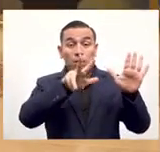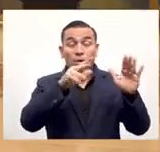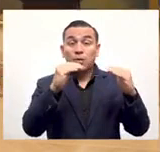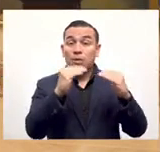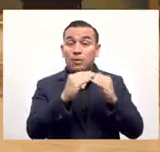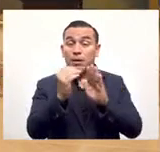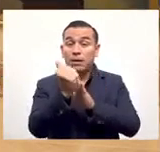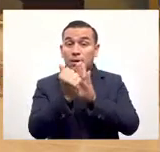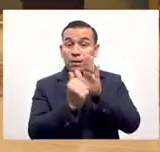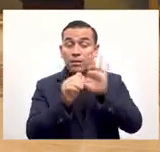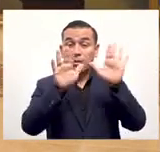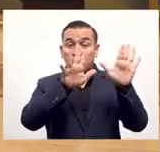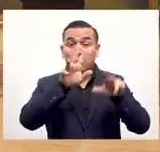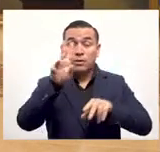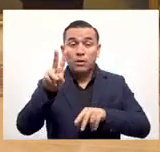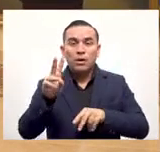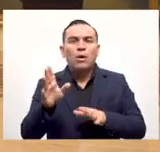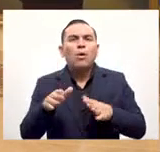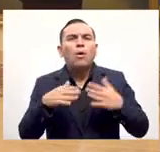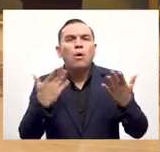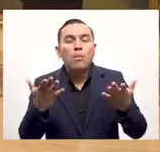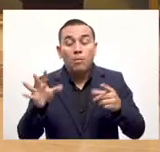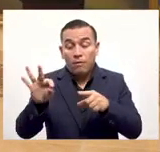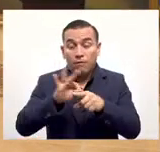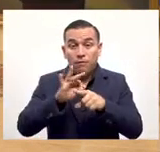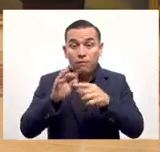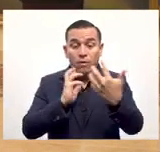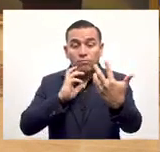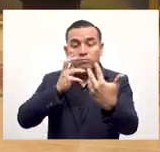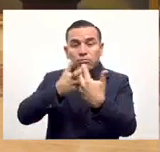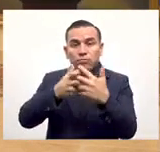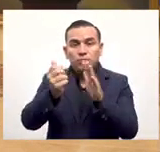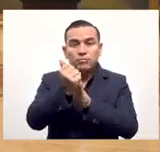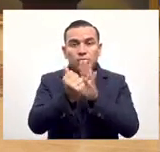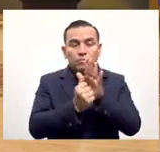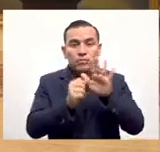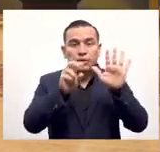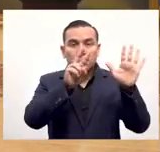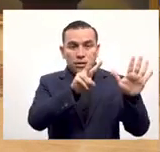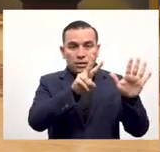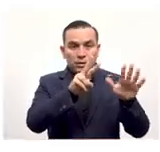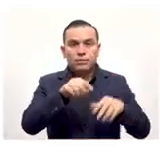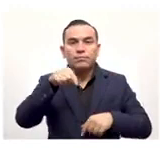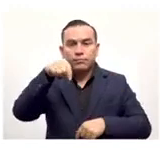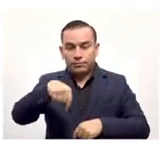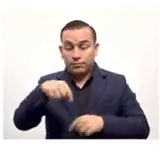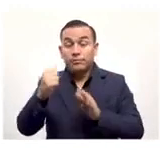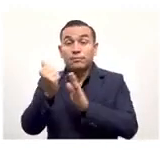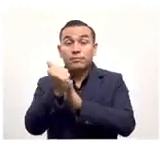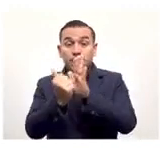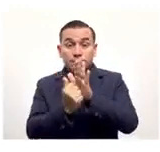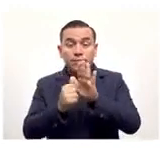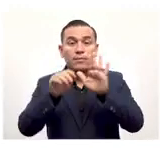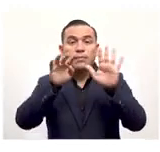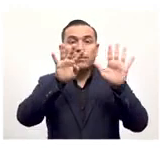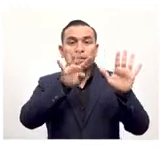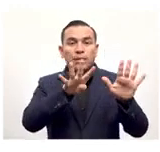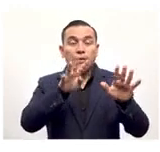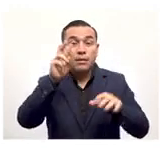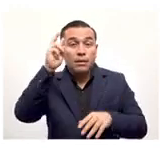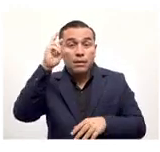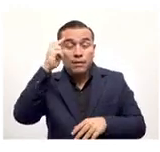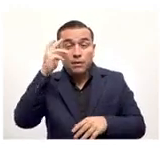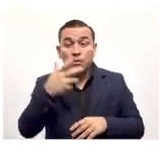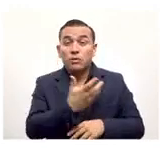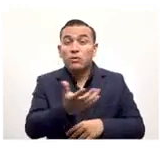8 y el artículo 12 dejan claro cómo funciona el artículo 7. Artículo 9. Las limitaciones y